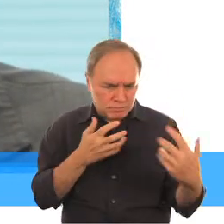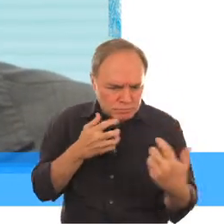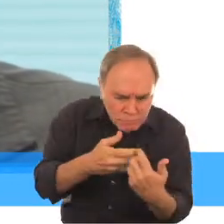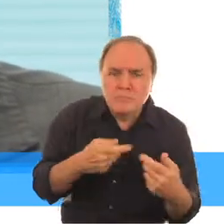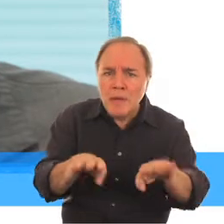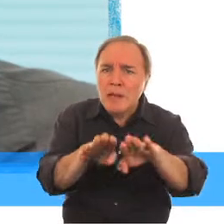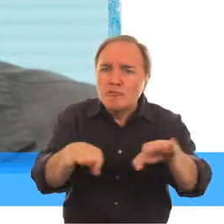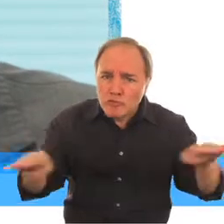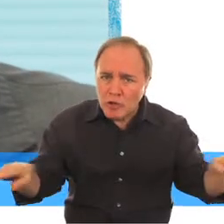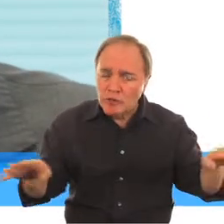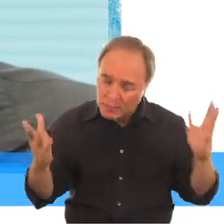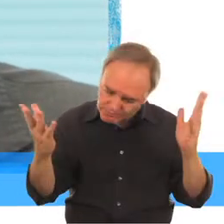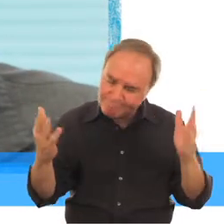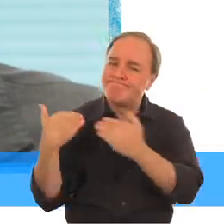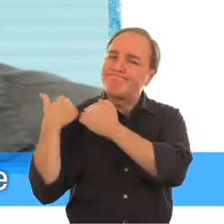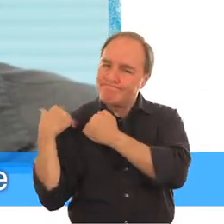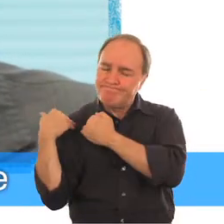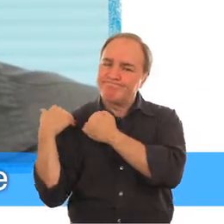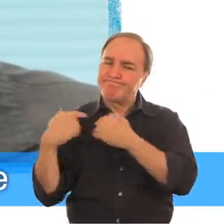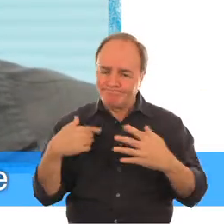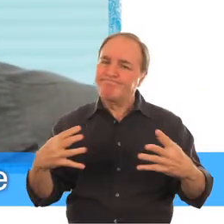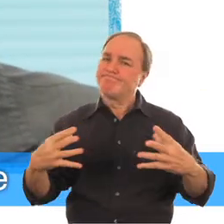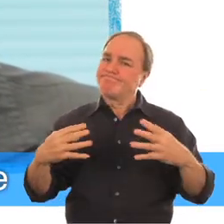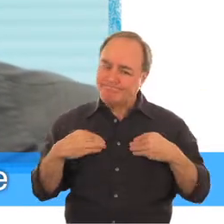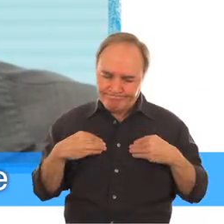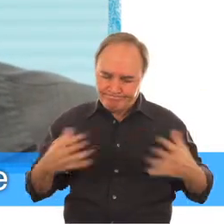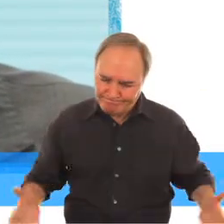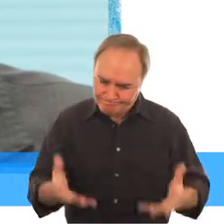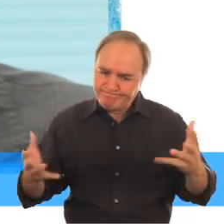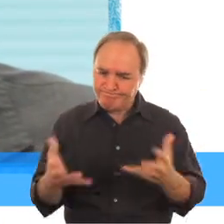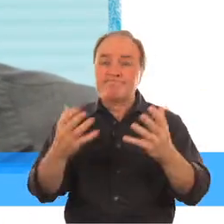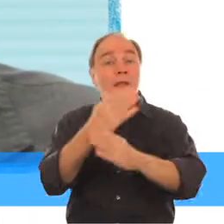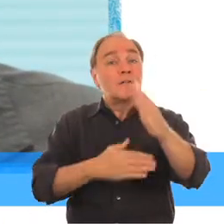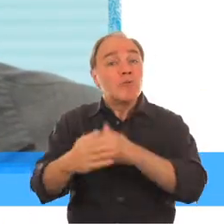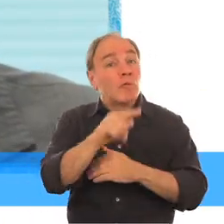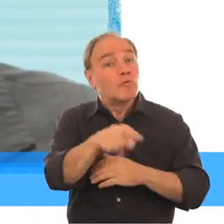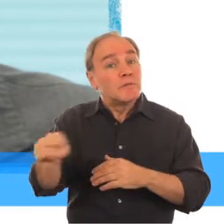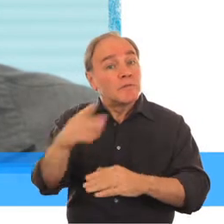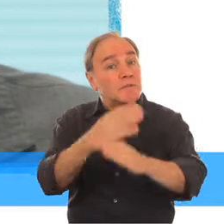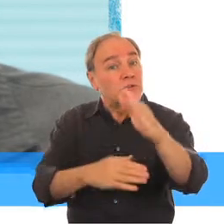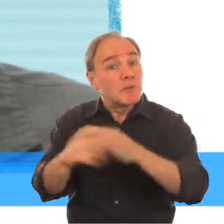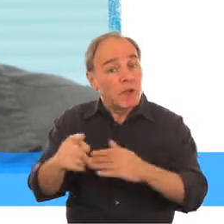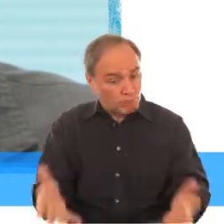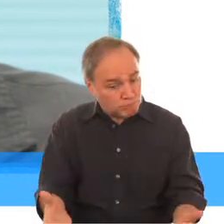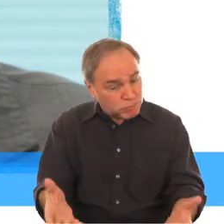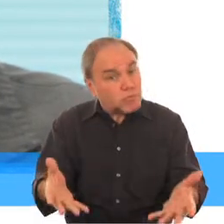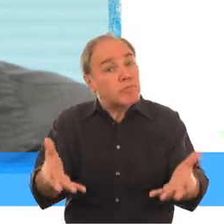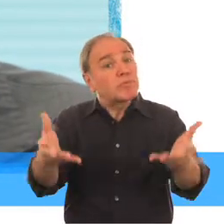y trabajar por los derechos de los niños con discapacidad en todas partes y en todo lo que hacemos, todo el tiempo